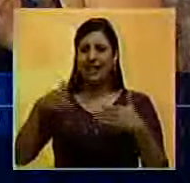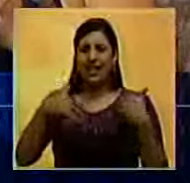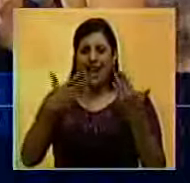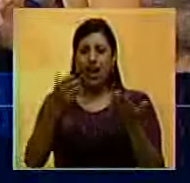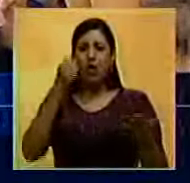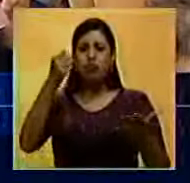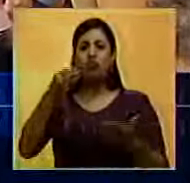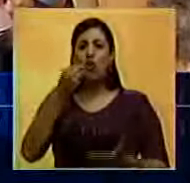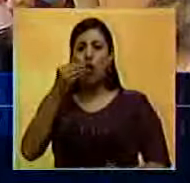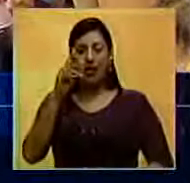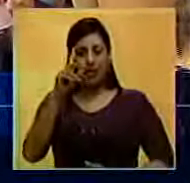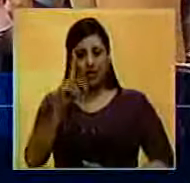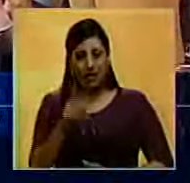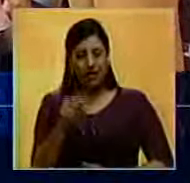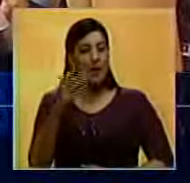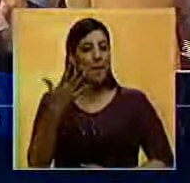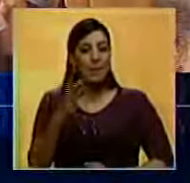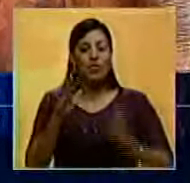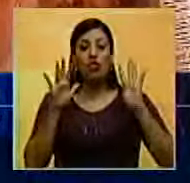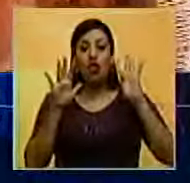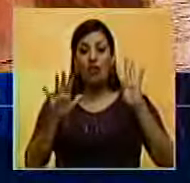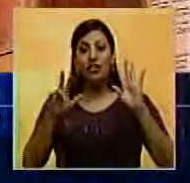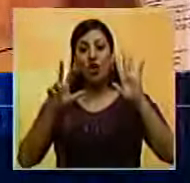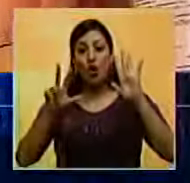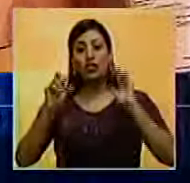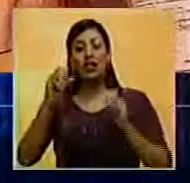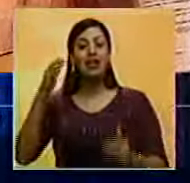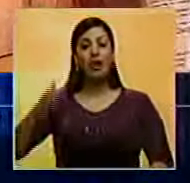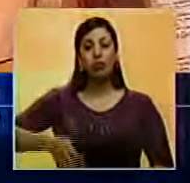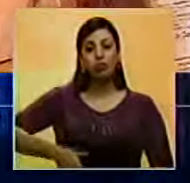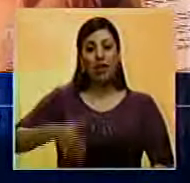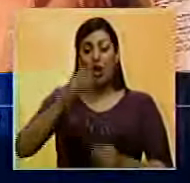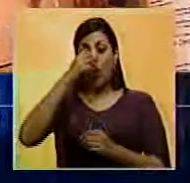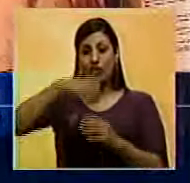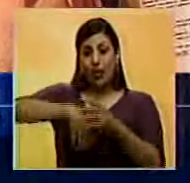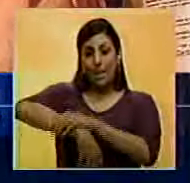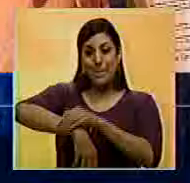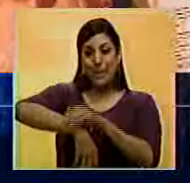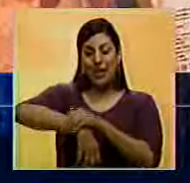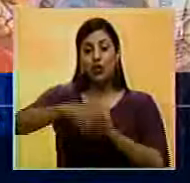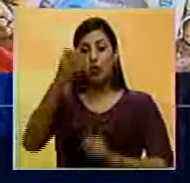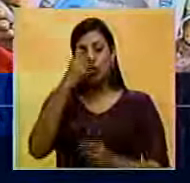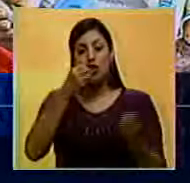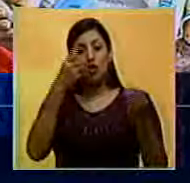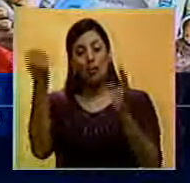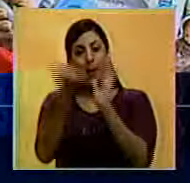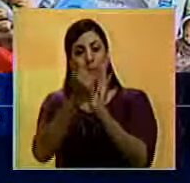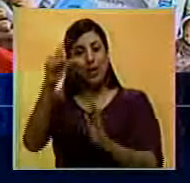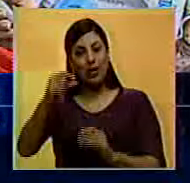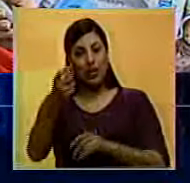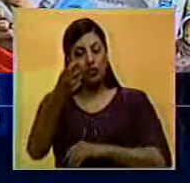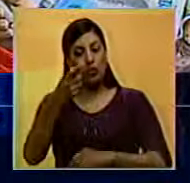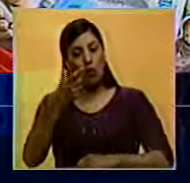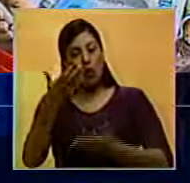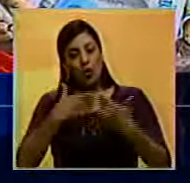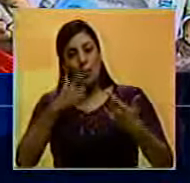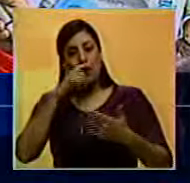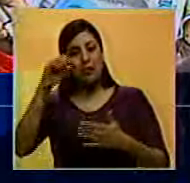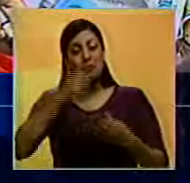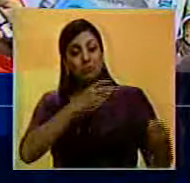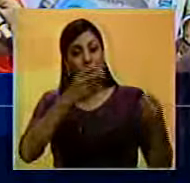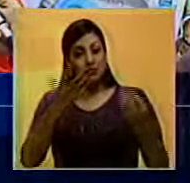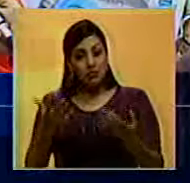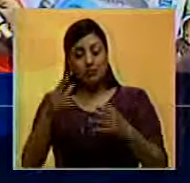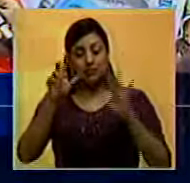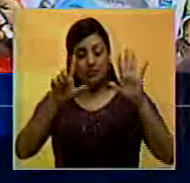abastecimiento y producción más de 980 perniles a precios establecidos por el gobierno. Aquí van a recibir 700